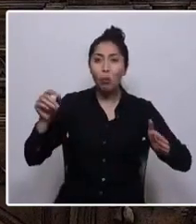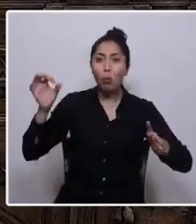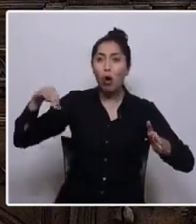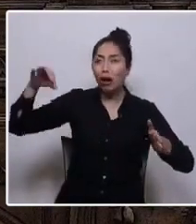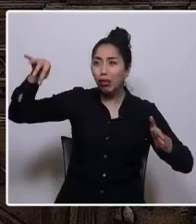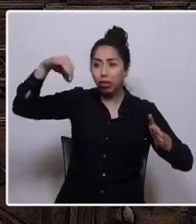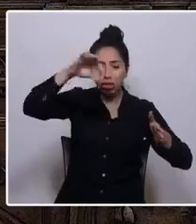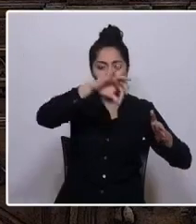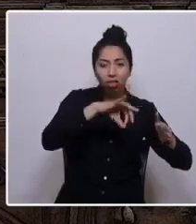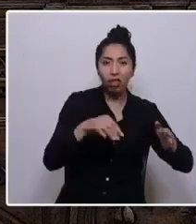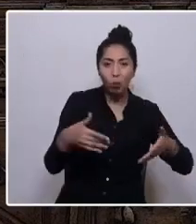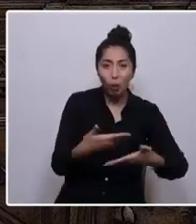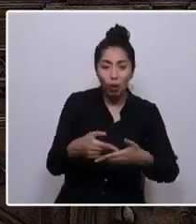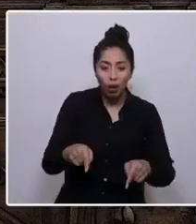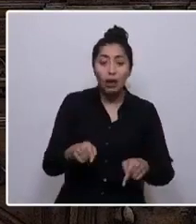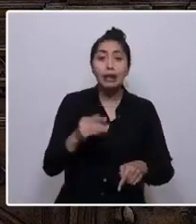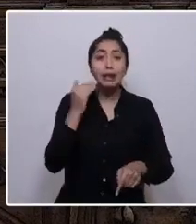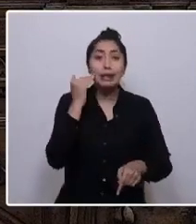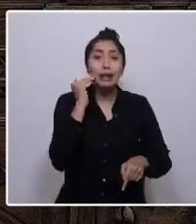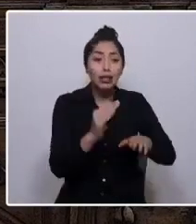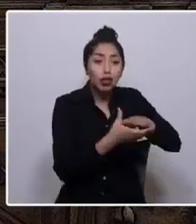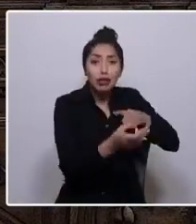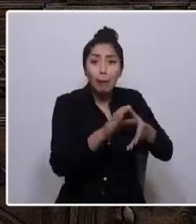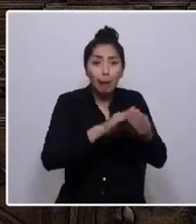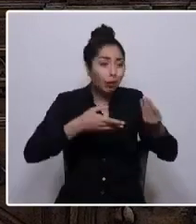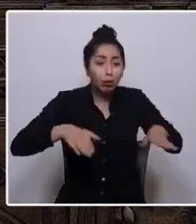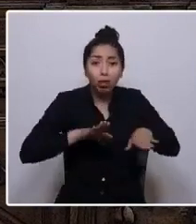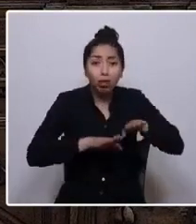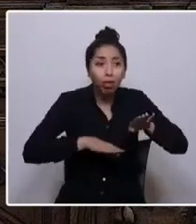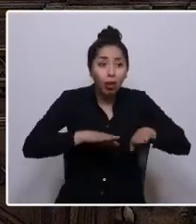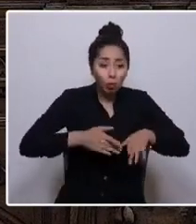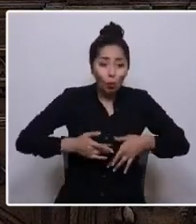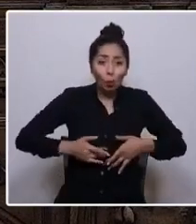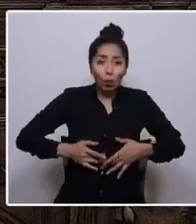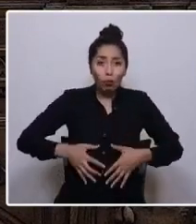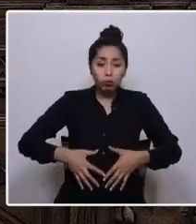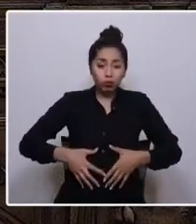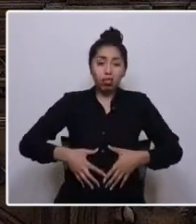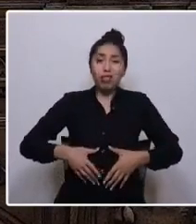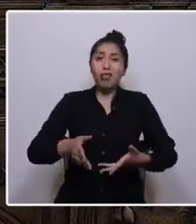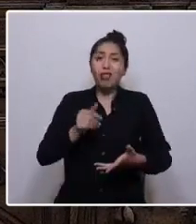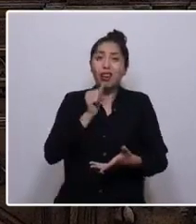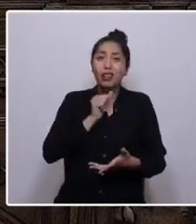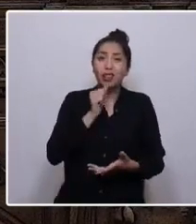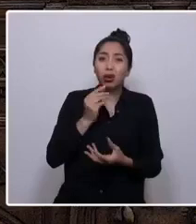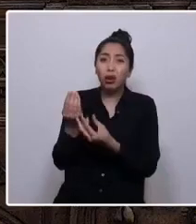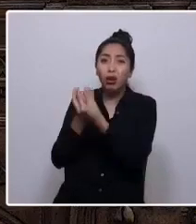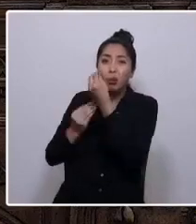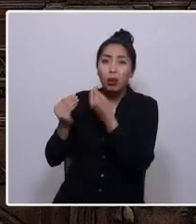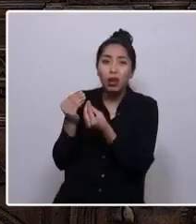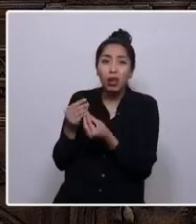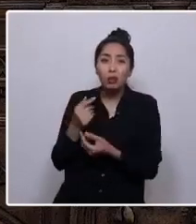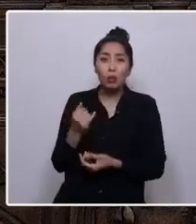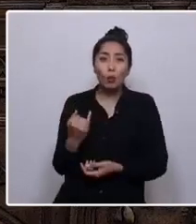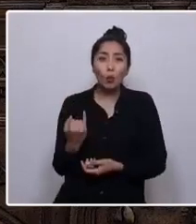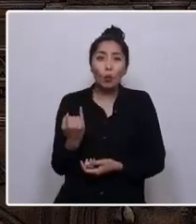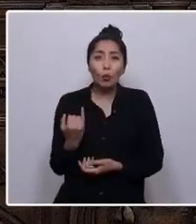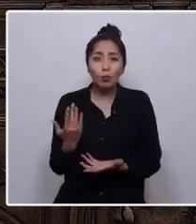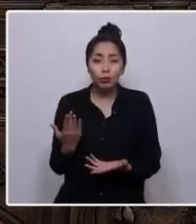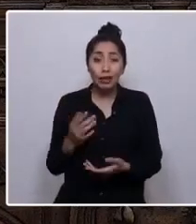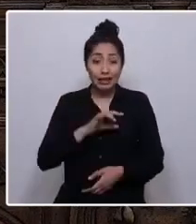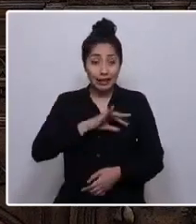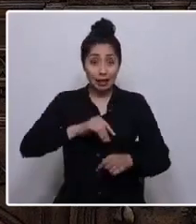niños a pies pelados con sus vientres abultados por la desnutrición. El Chile de hoy es diferente.